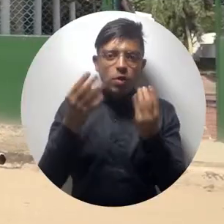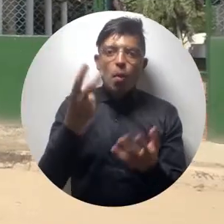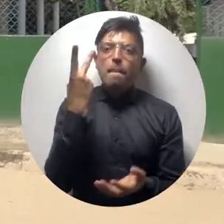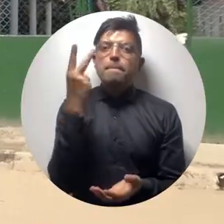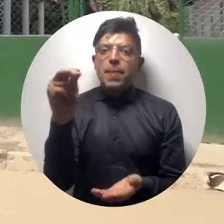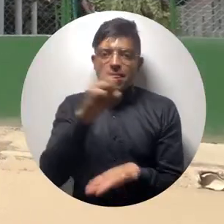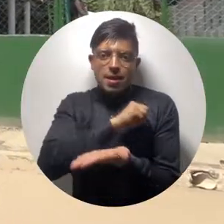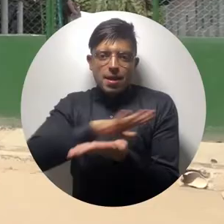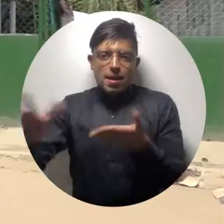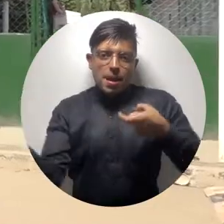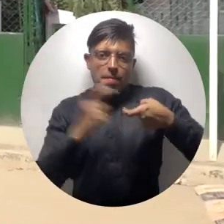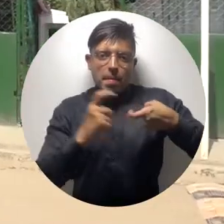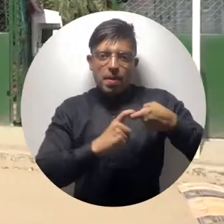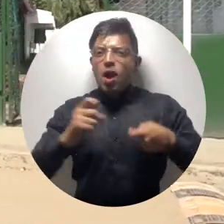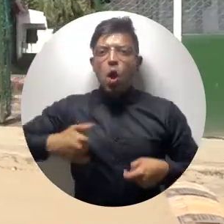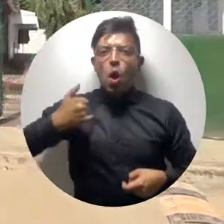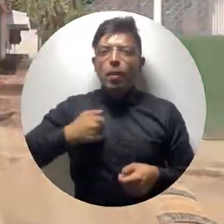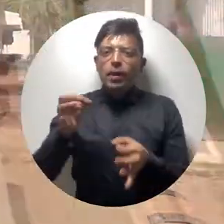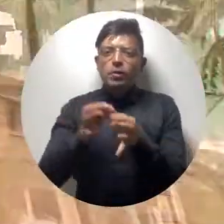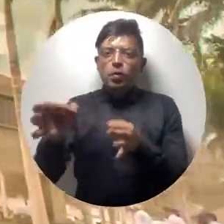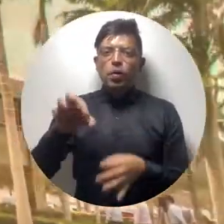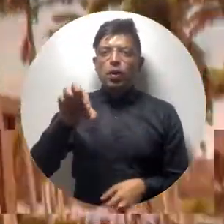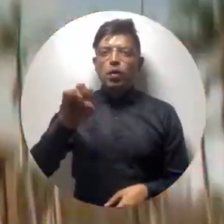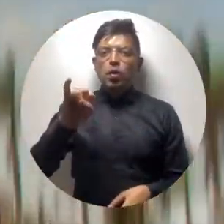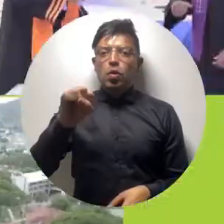para los jóvenes del municipio de El Piñón.